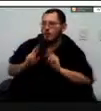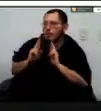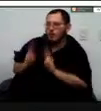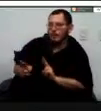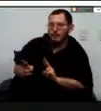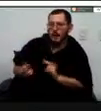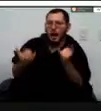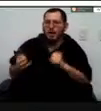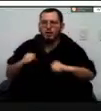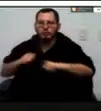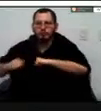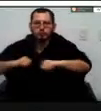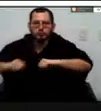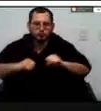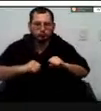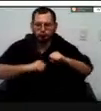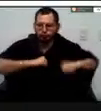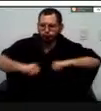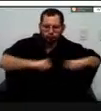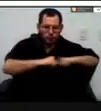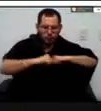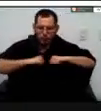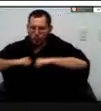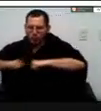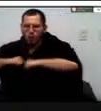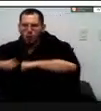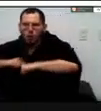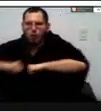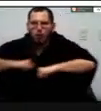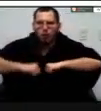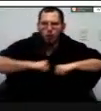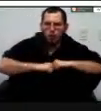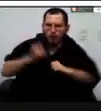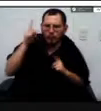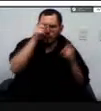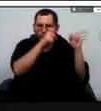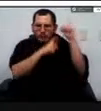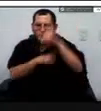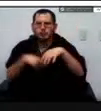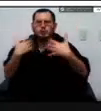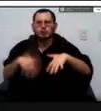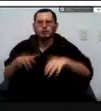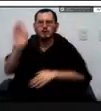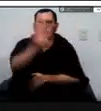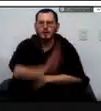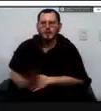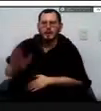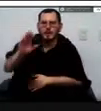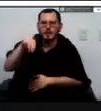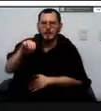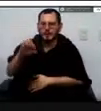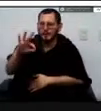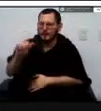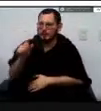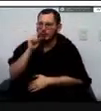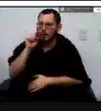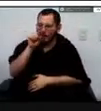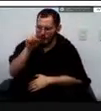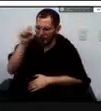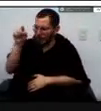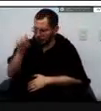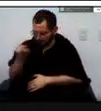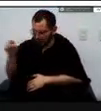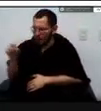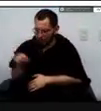priorizamos alrededor de unos 30 puntos críticos en el departamento del meta de diferente índole de diferente magnitud